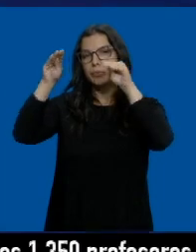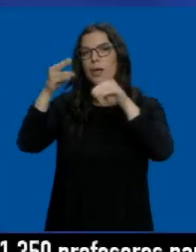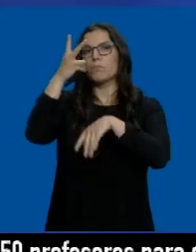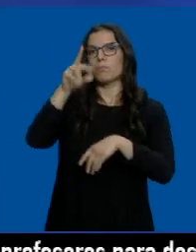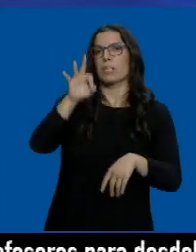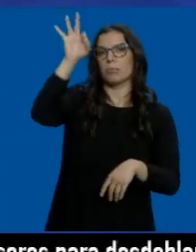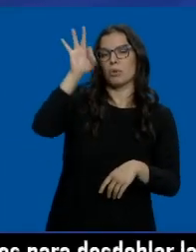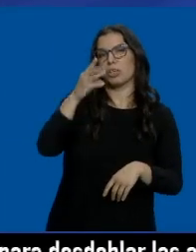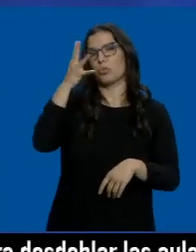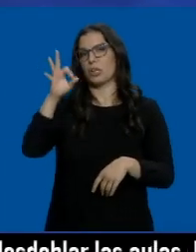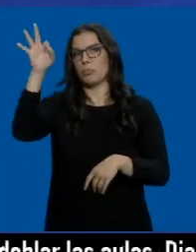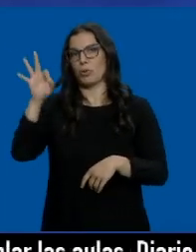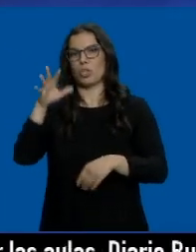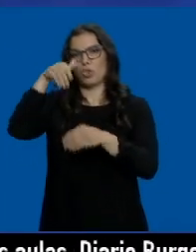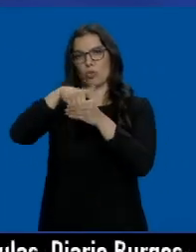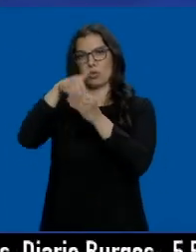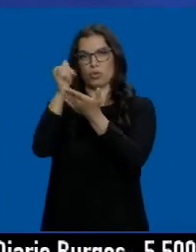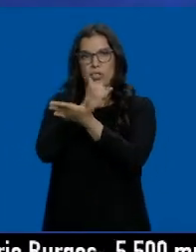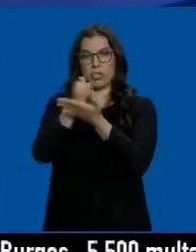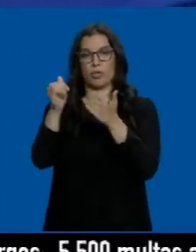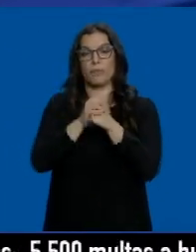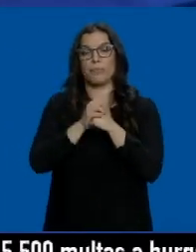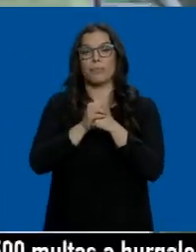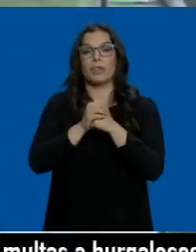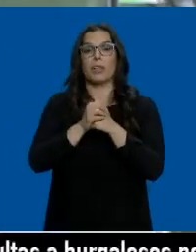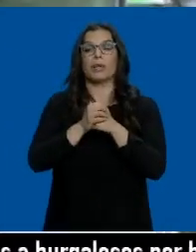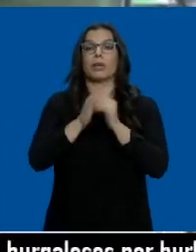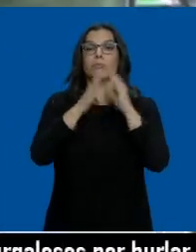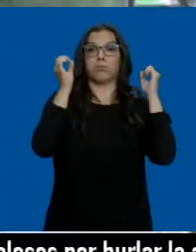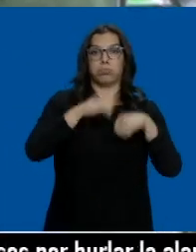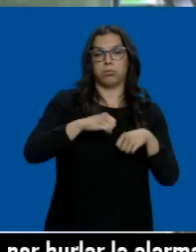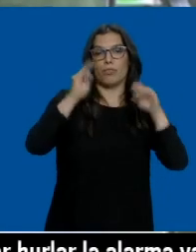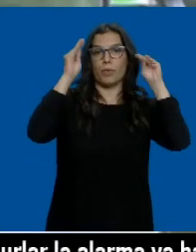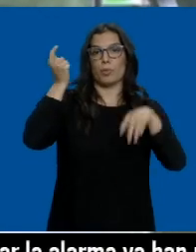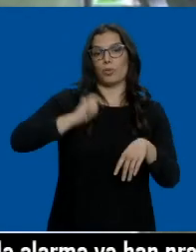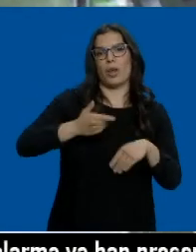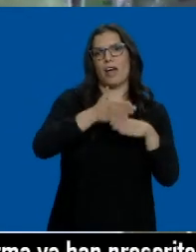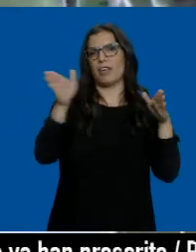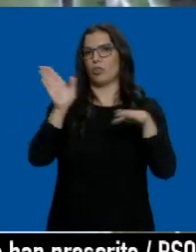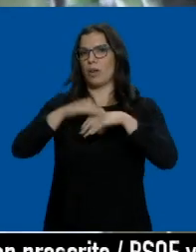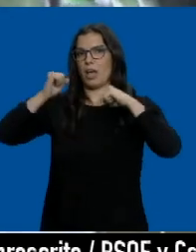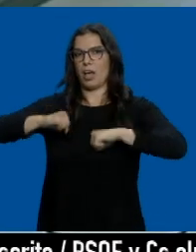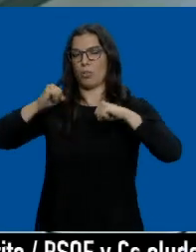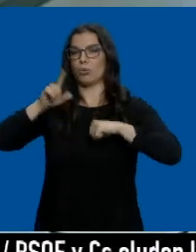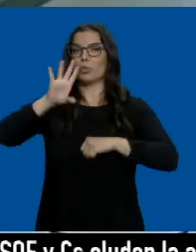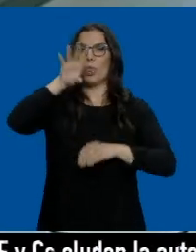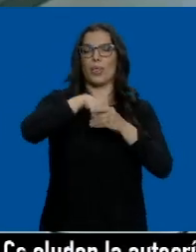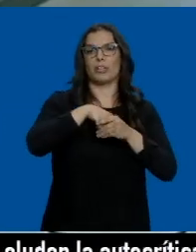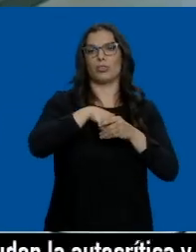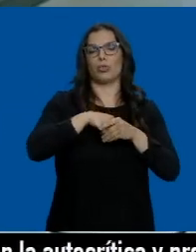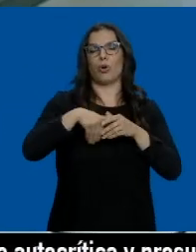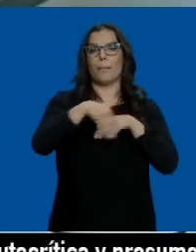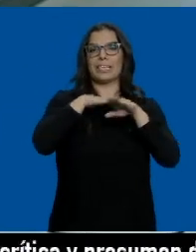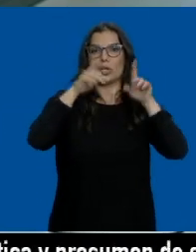% del currículum. Cuando se apruebe toda la AFP, que se abre también a los adultos, estará bajo el paraguas de educación. Ya no